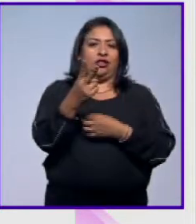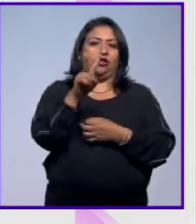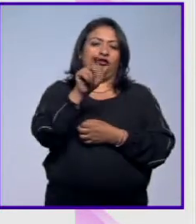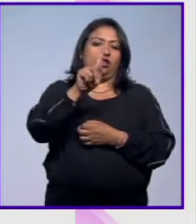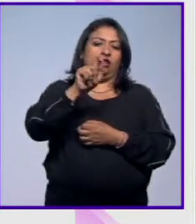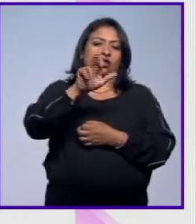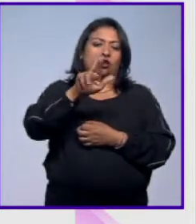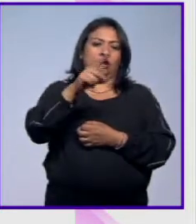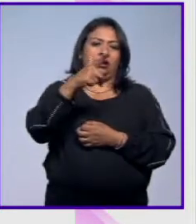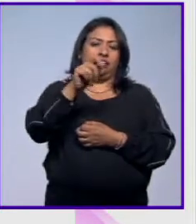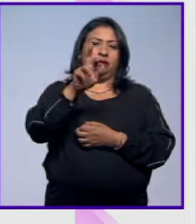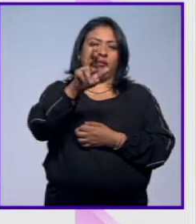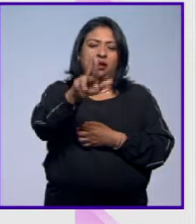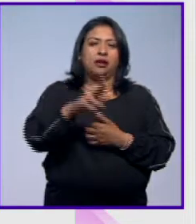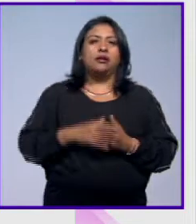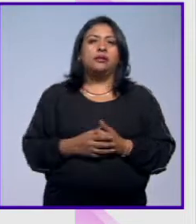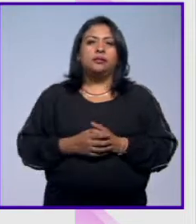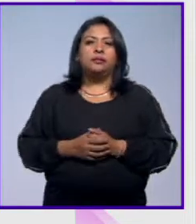Gaspar.